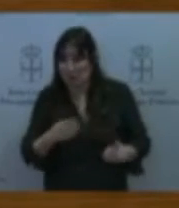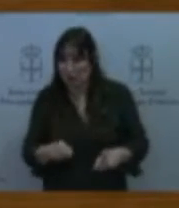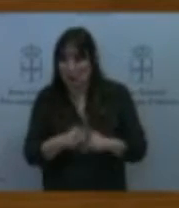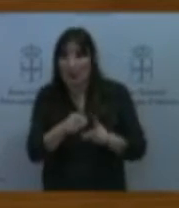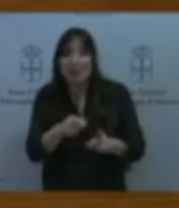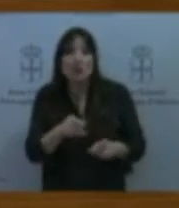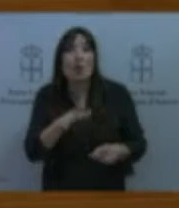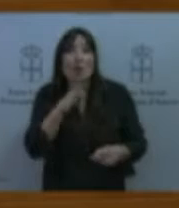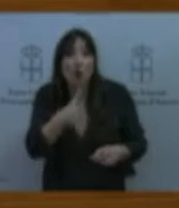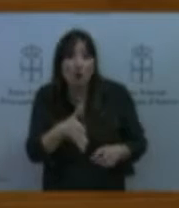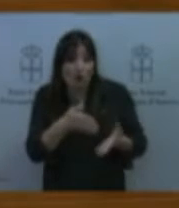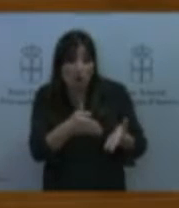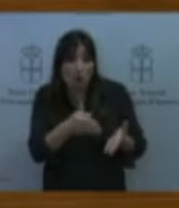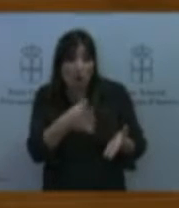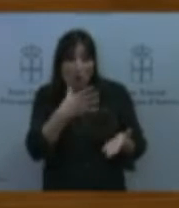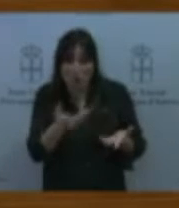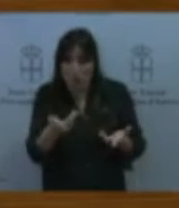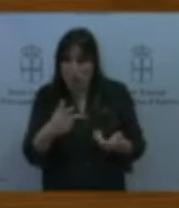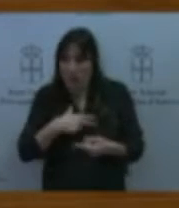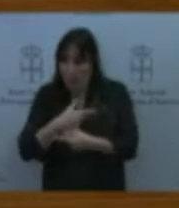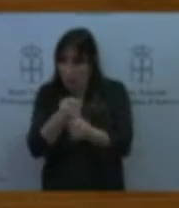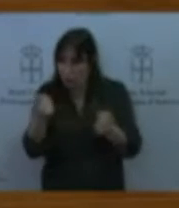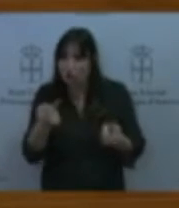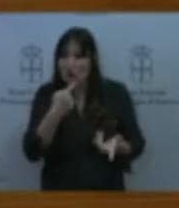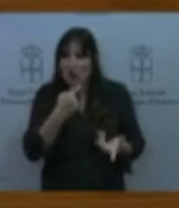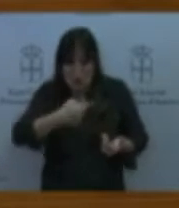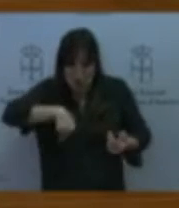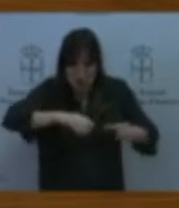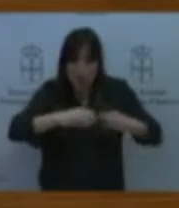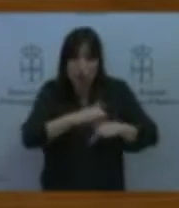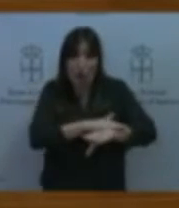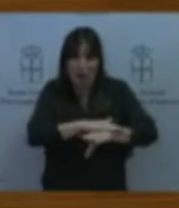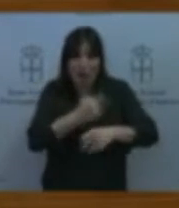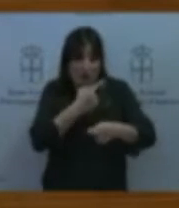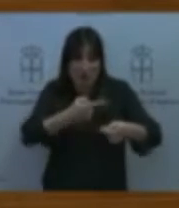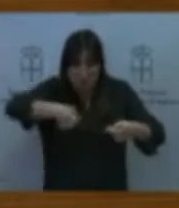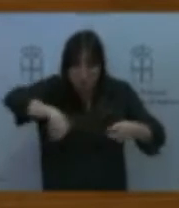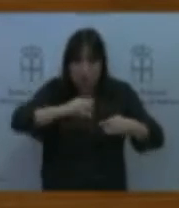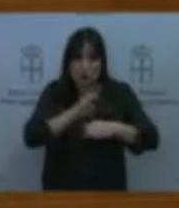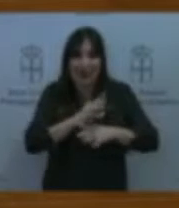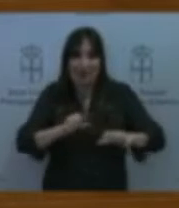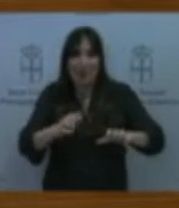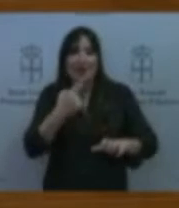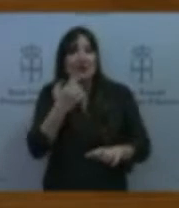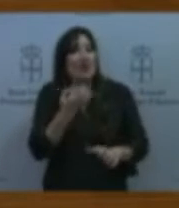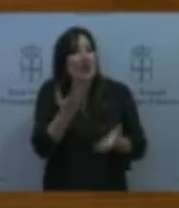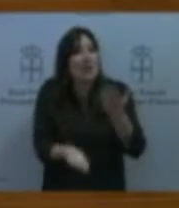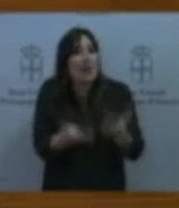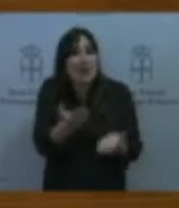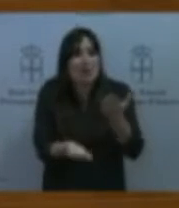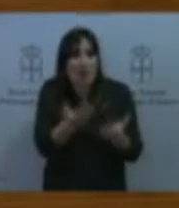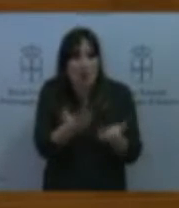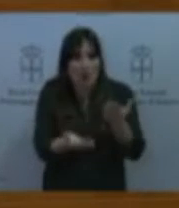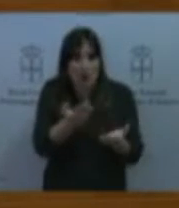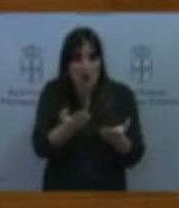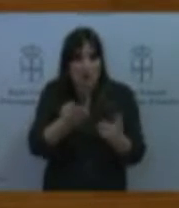lo dijimos nosotros que deben someterse a evaluación ambiental estratégica y cuando